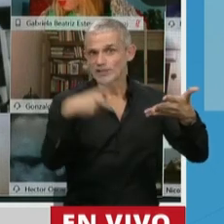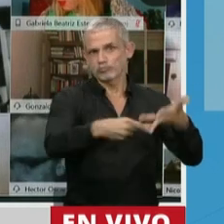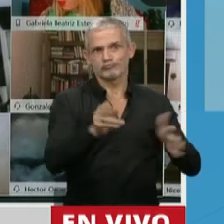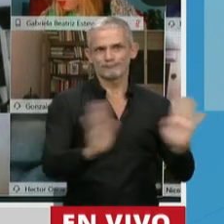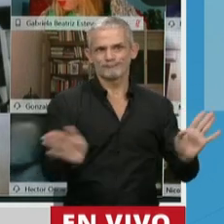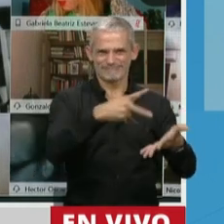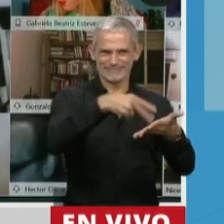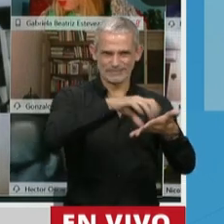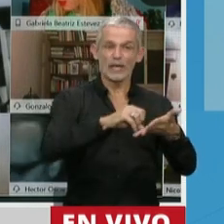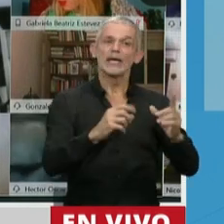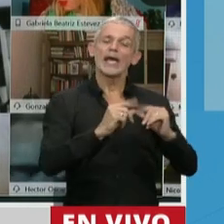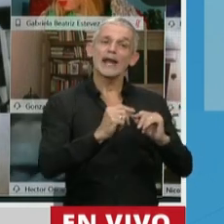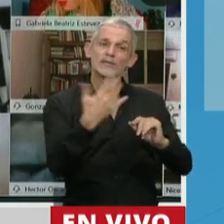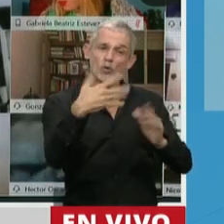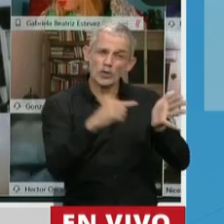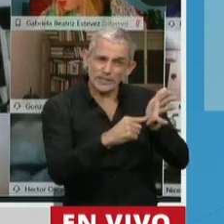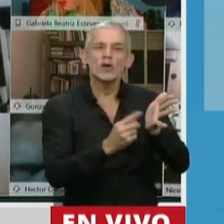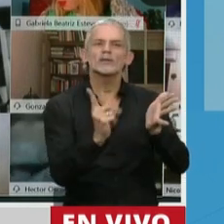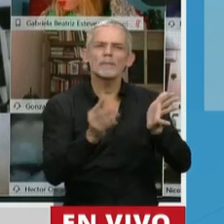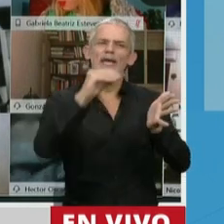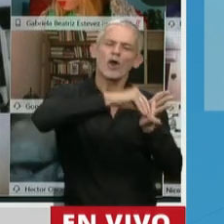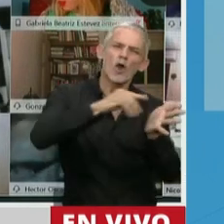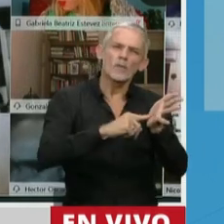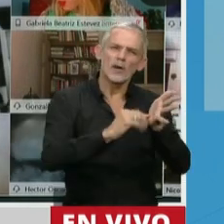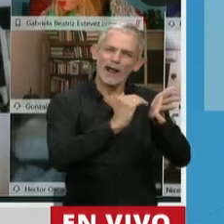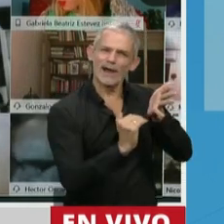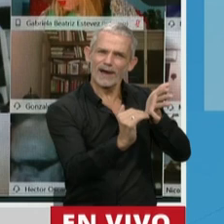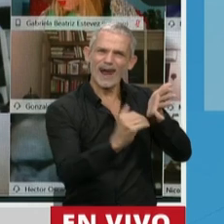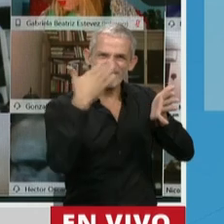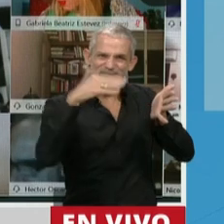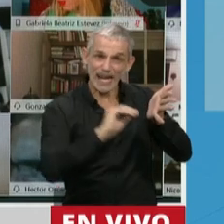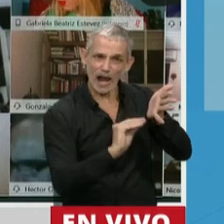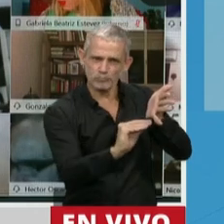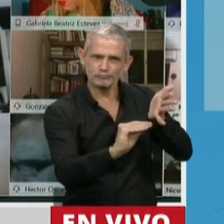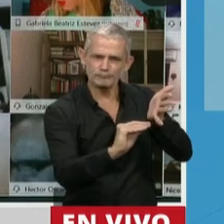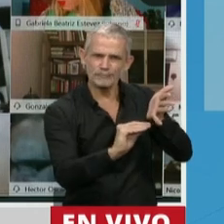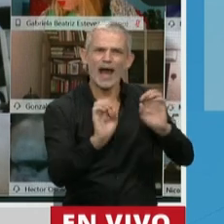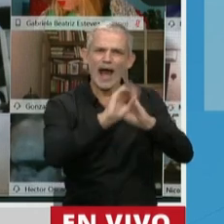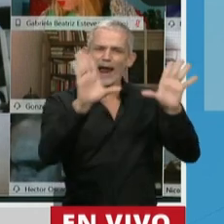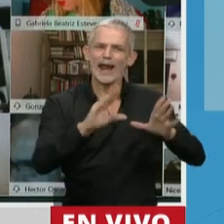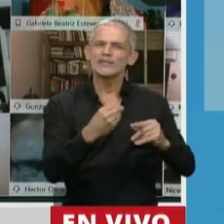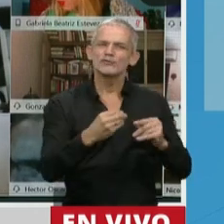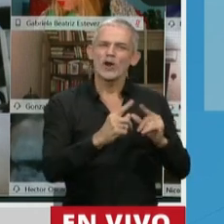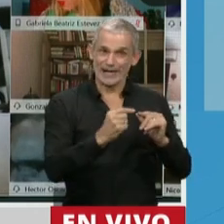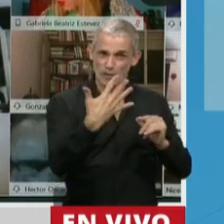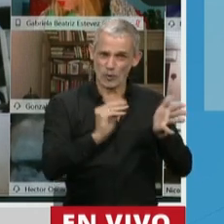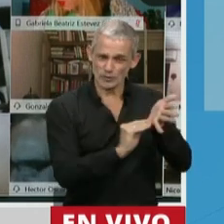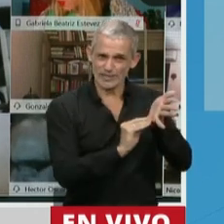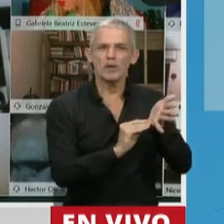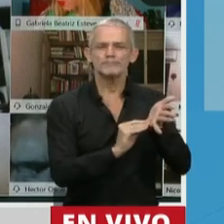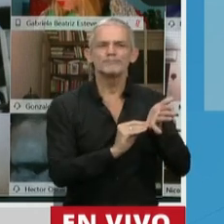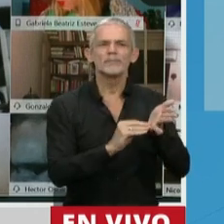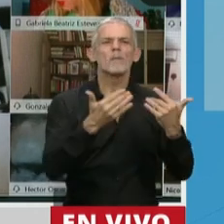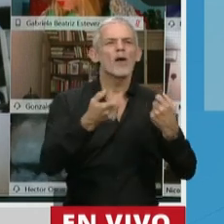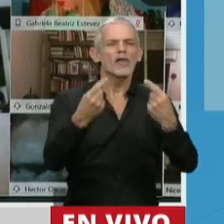también en el artículo 5, incorporar un apartado final que dejara aclarado que, como se